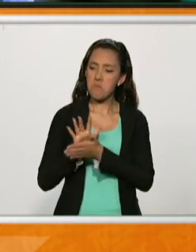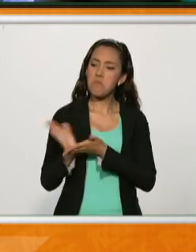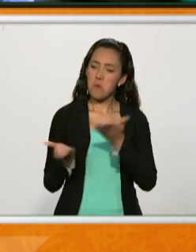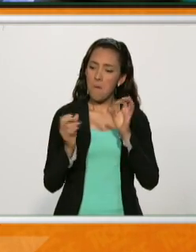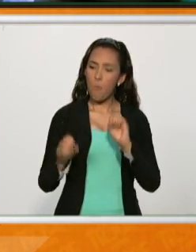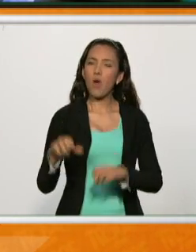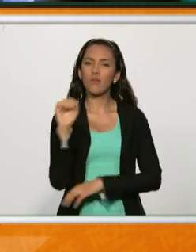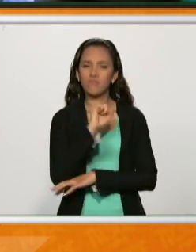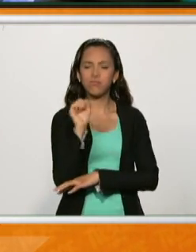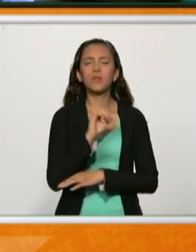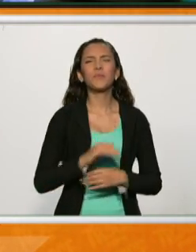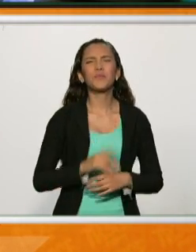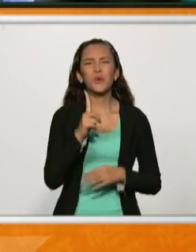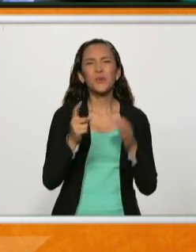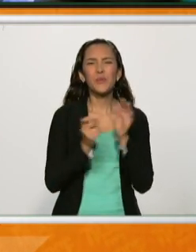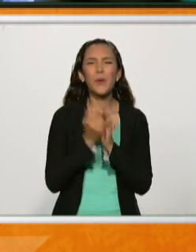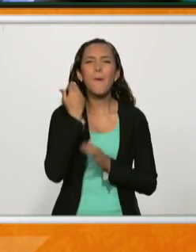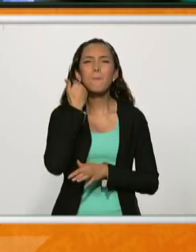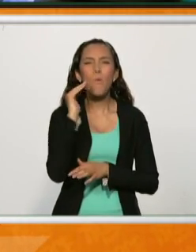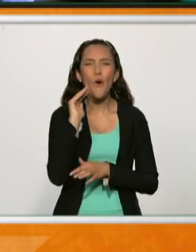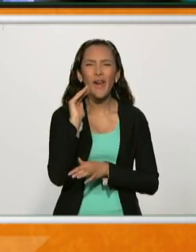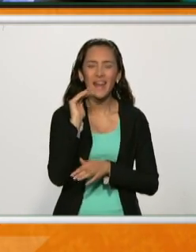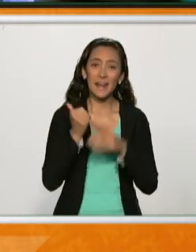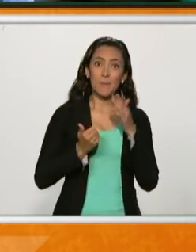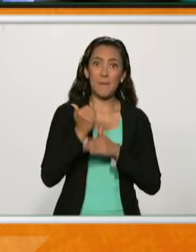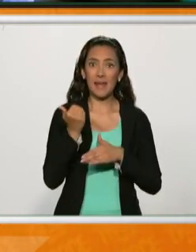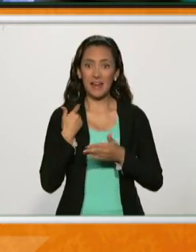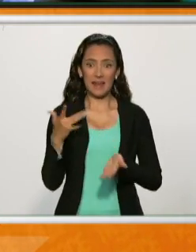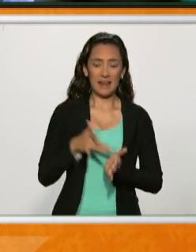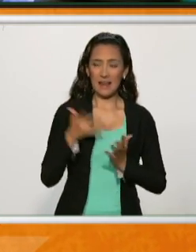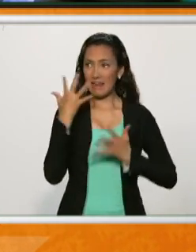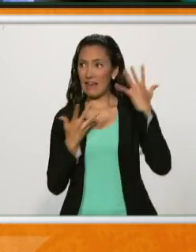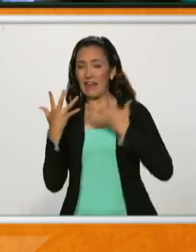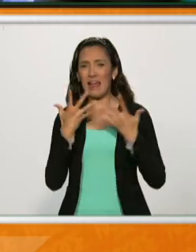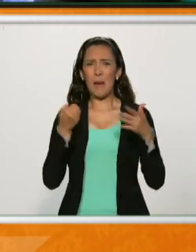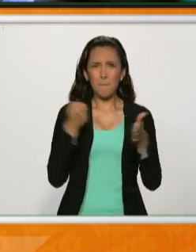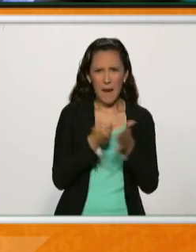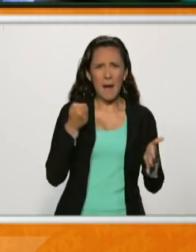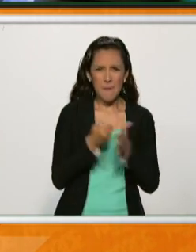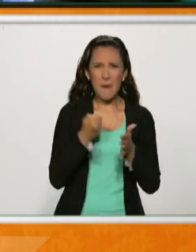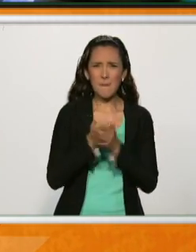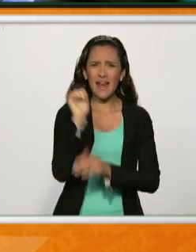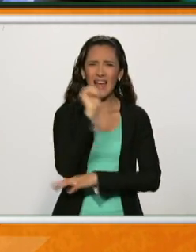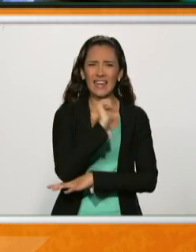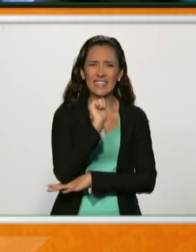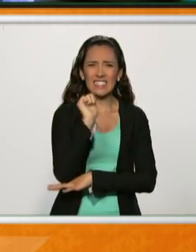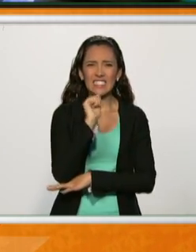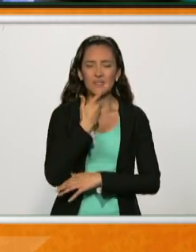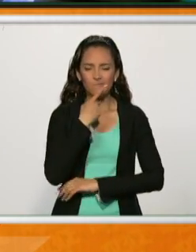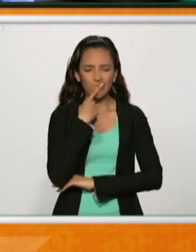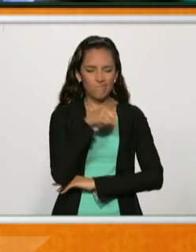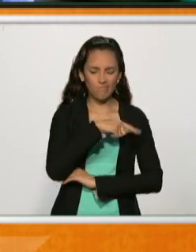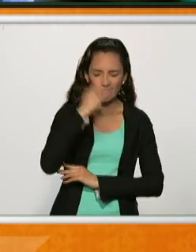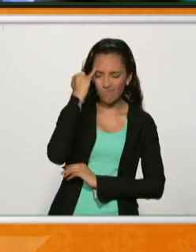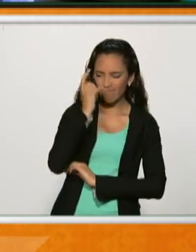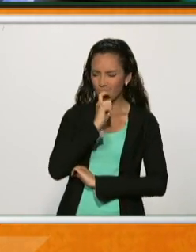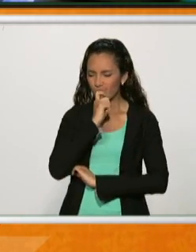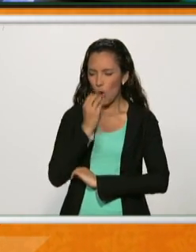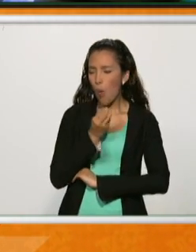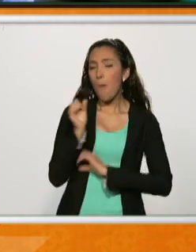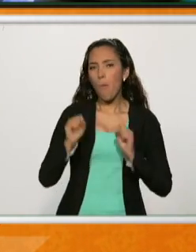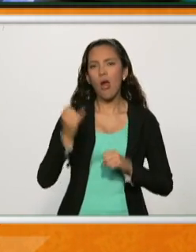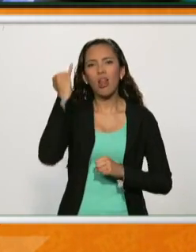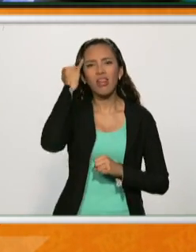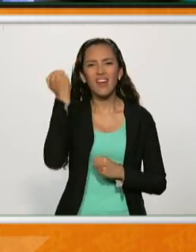vías, mientras las mujeres de ese país aprendían a conducir, pues decidieron que las prácticas de ellas iban a ser en carros